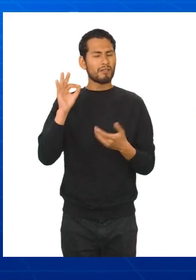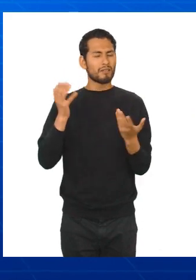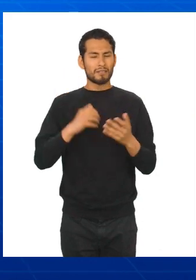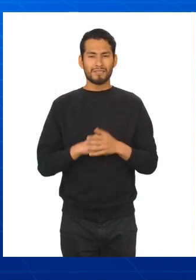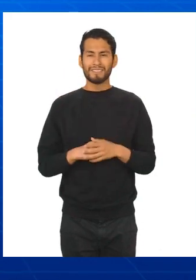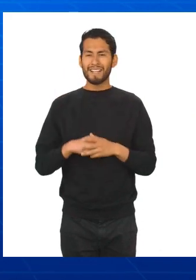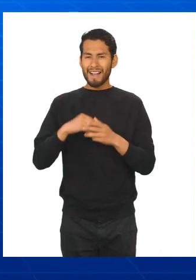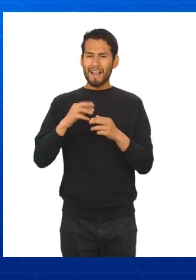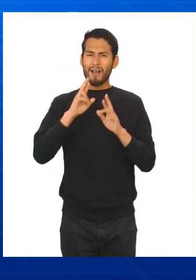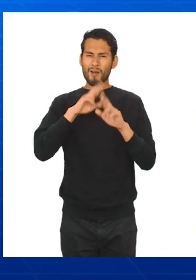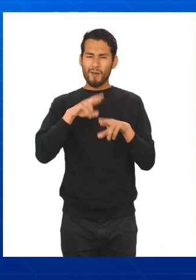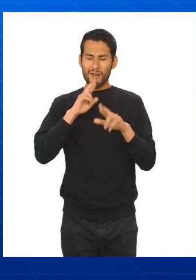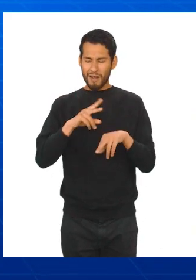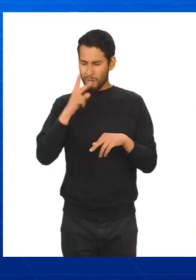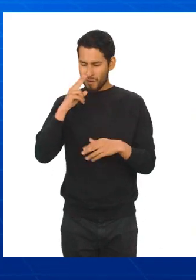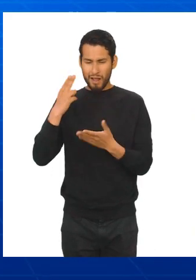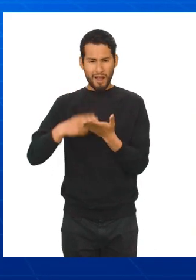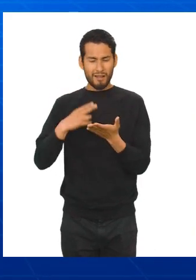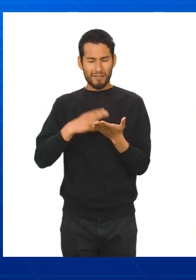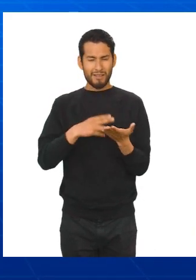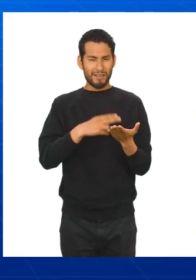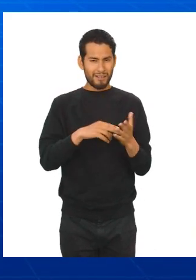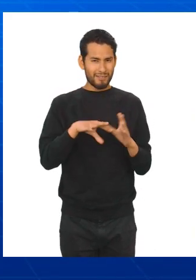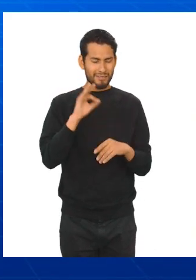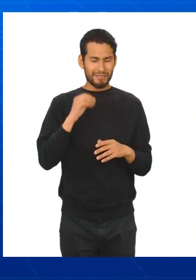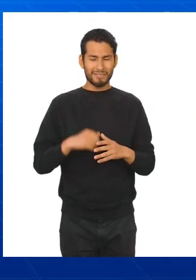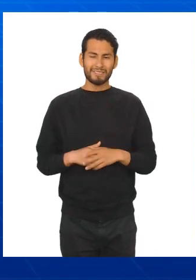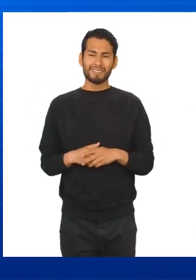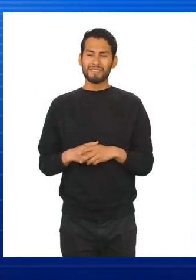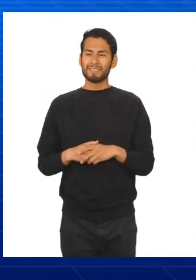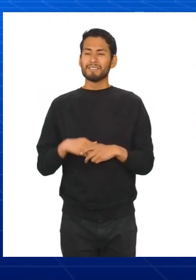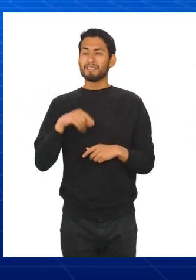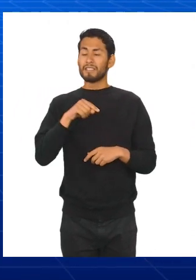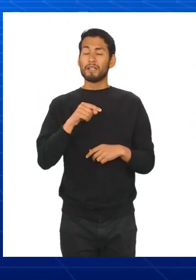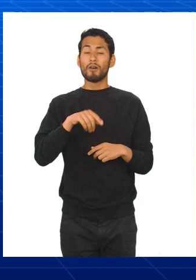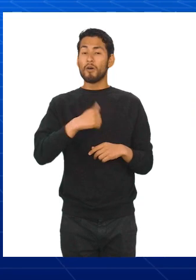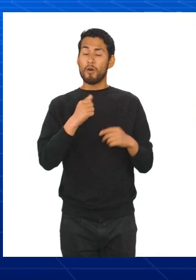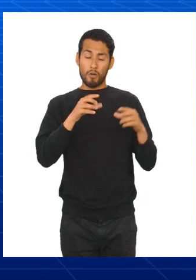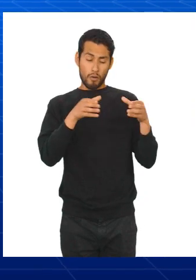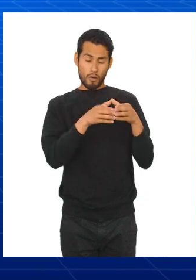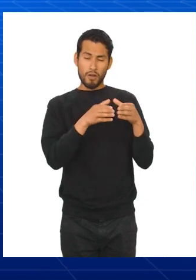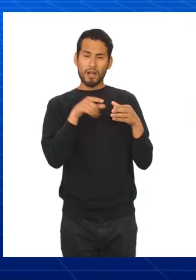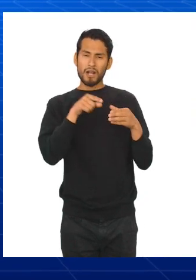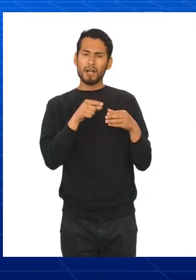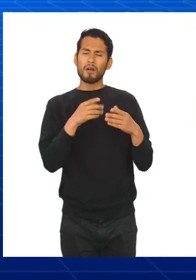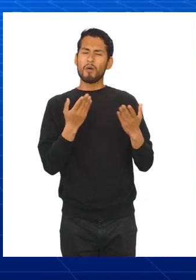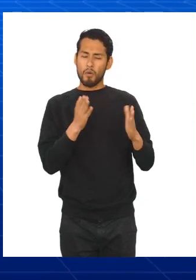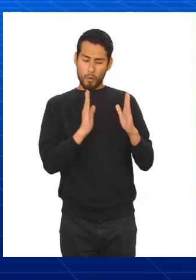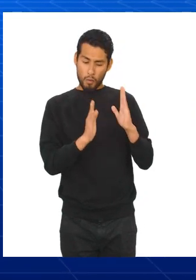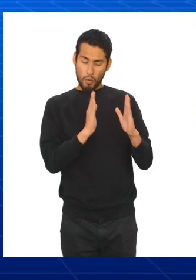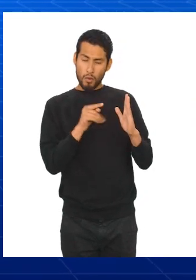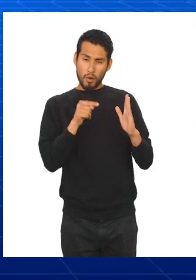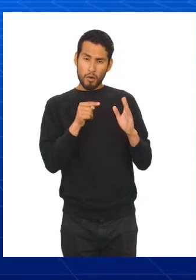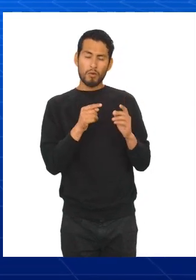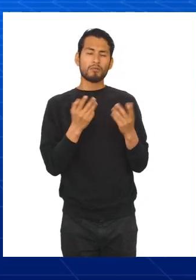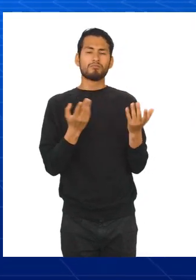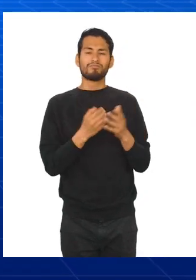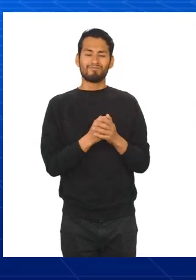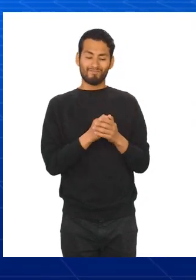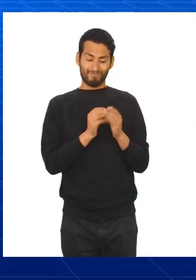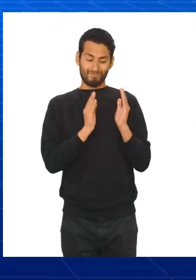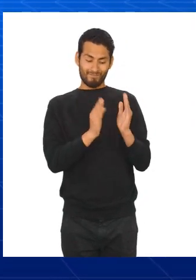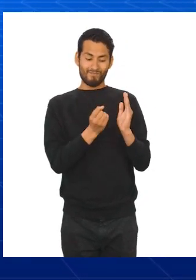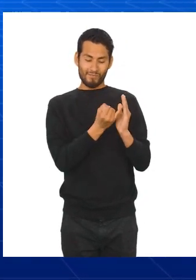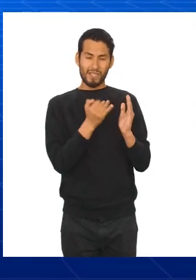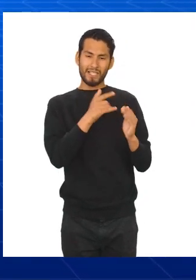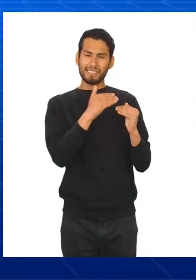identificar la cantidad de respuestas repetidas. Los datos agrupados por intervalos son los que se organizan